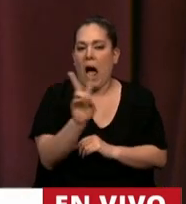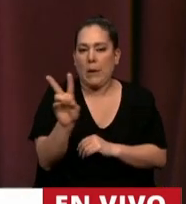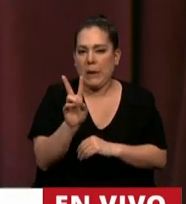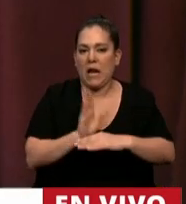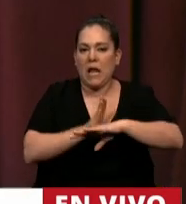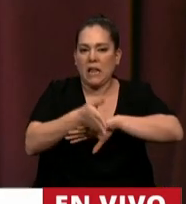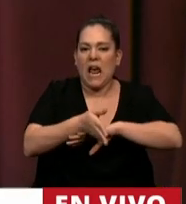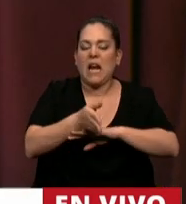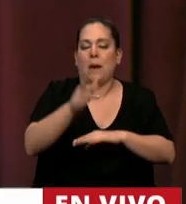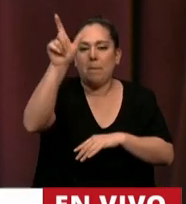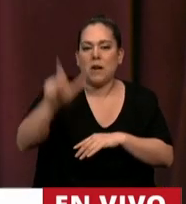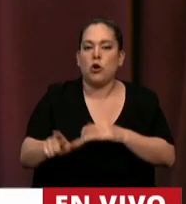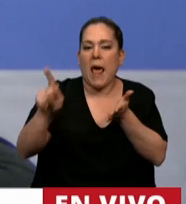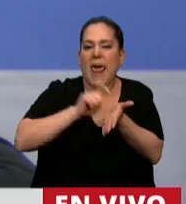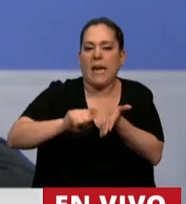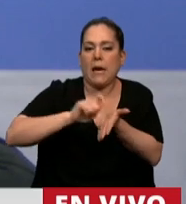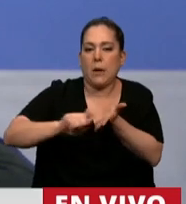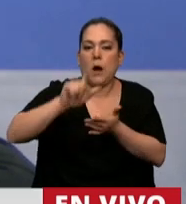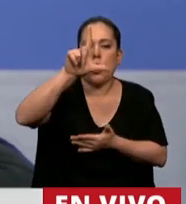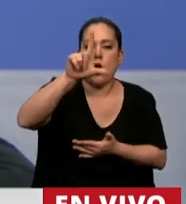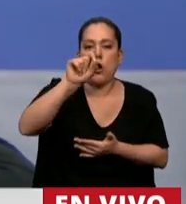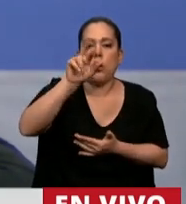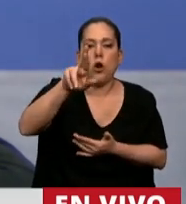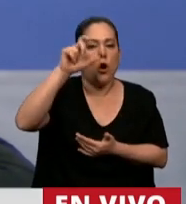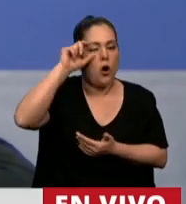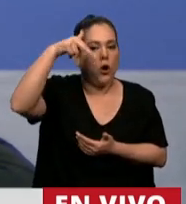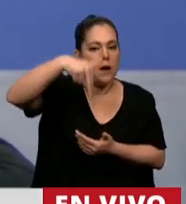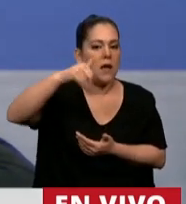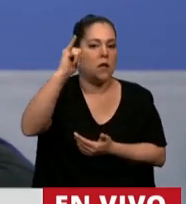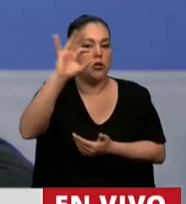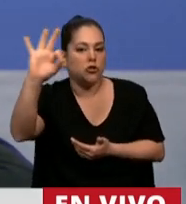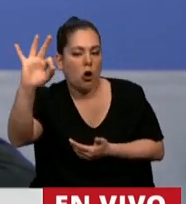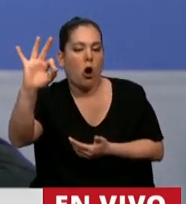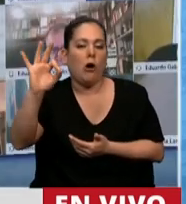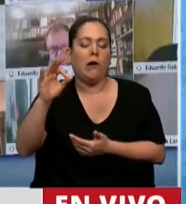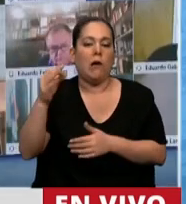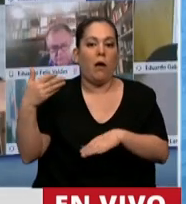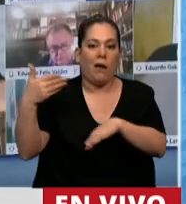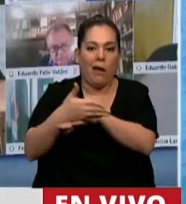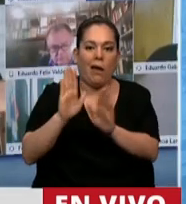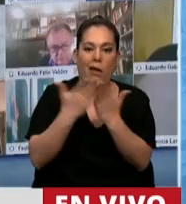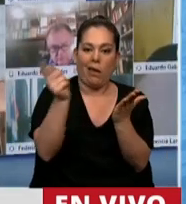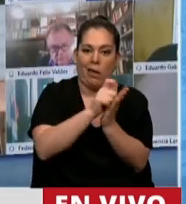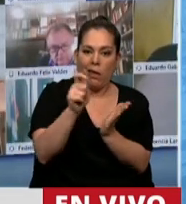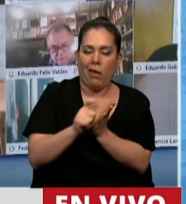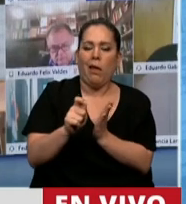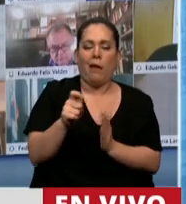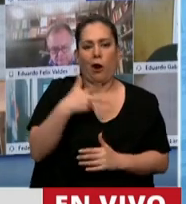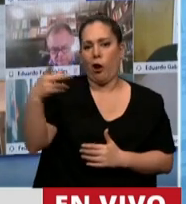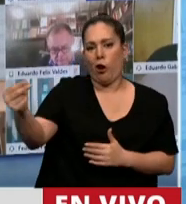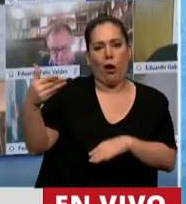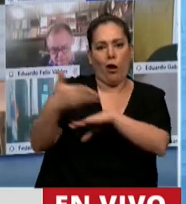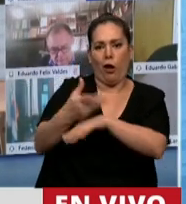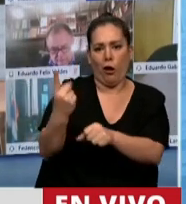escribano Lorenzo, que está en la puerta, que viene a librar un acta y se le está negando el acceso. Eso debido